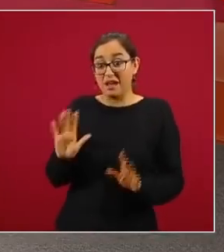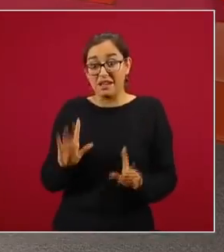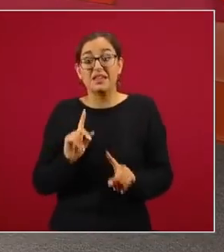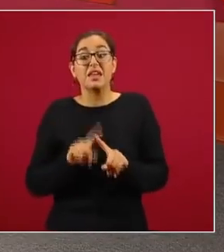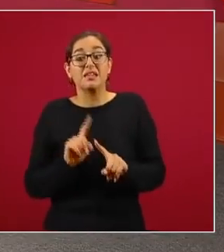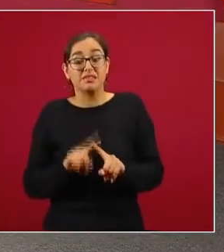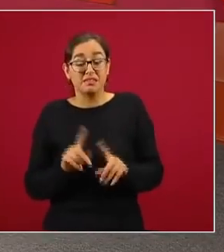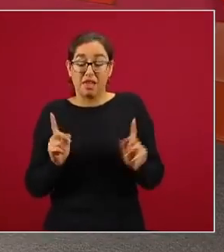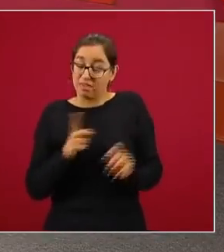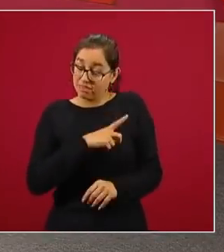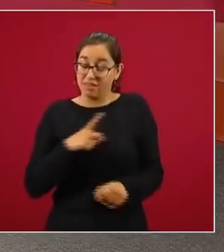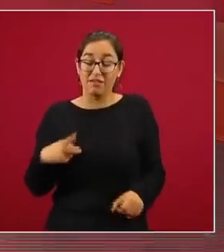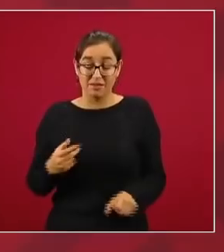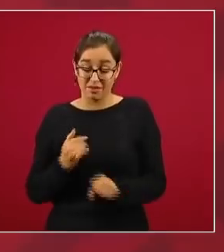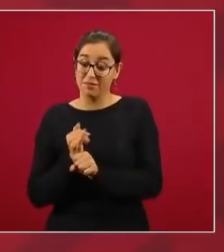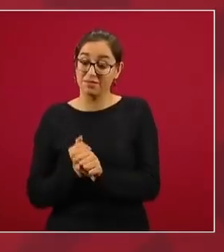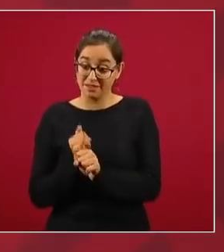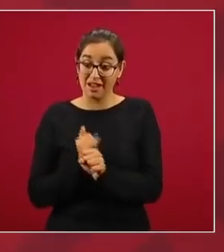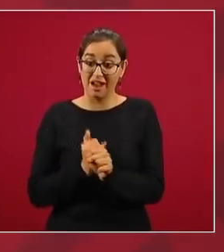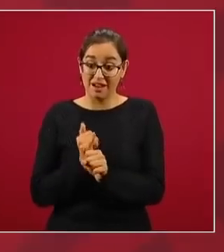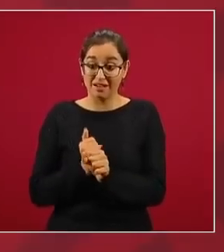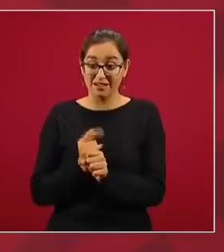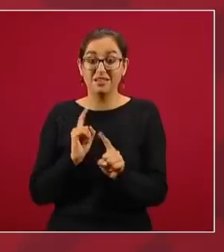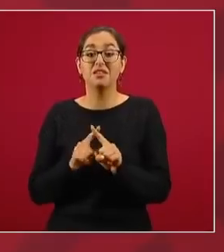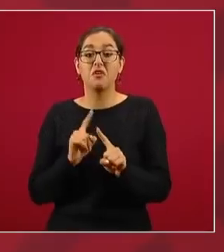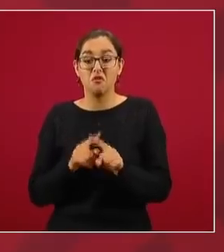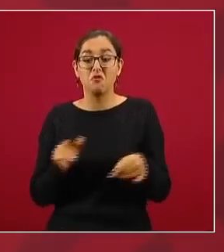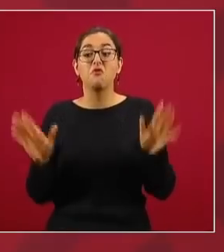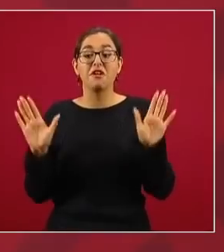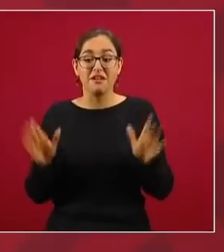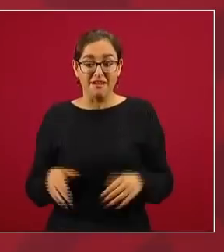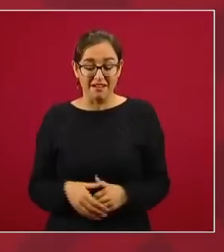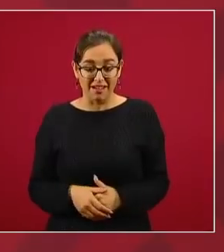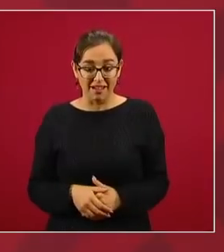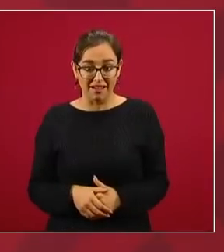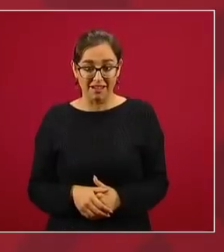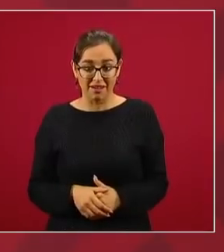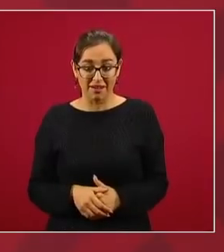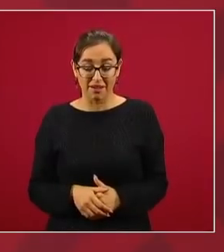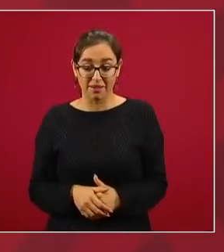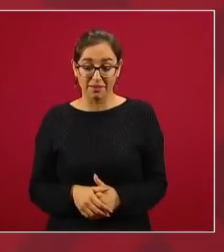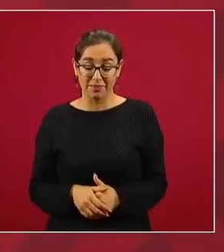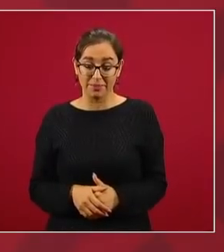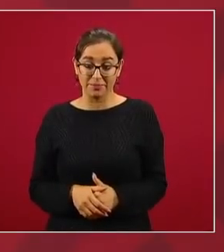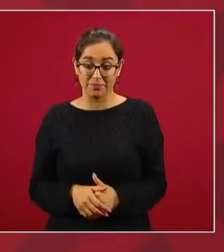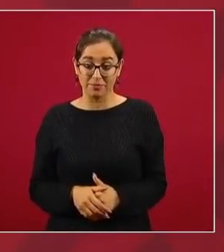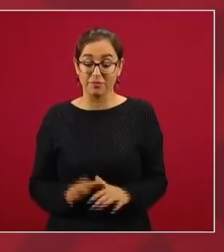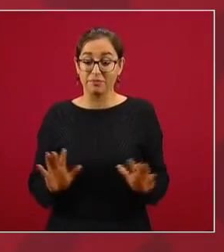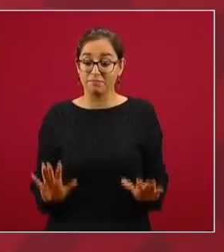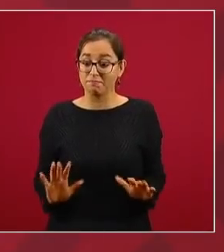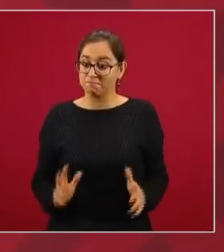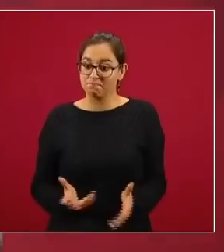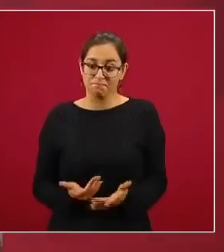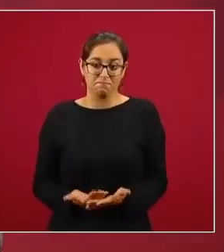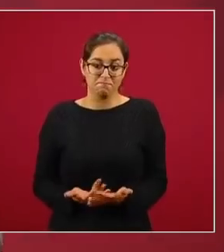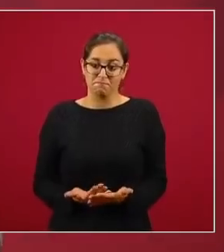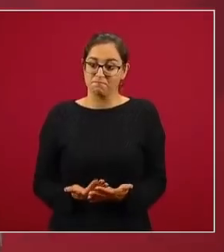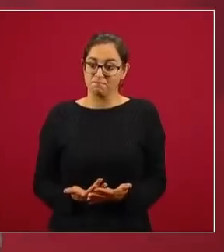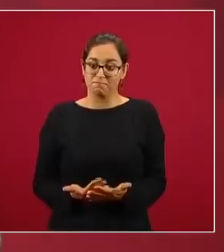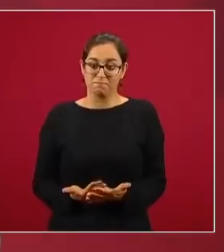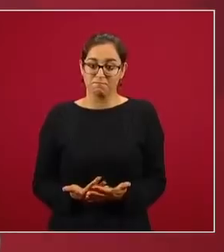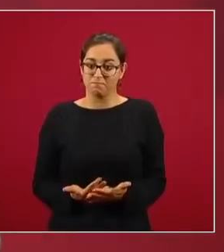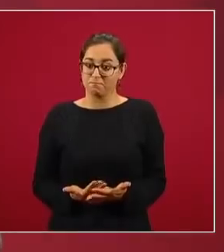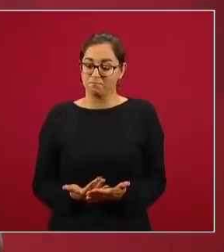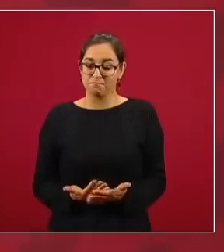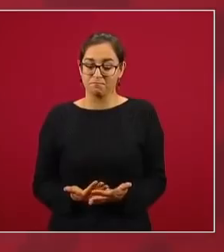Guardia Nacional tiró y ellos están esperando ser